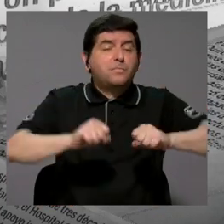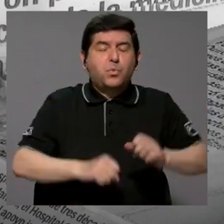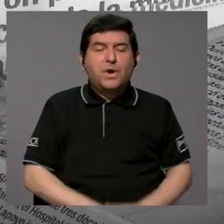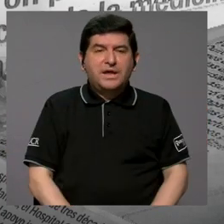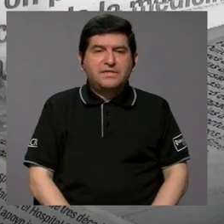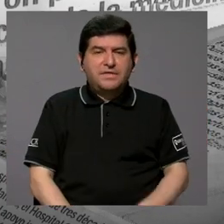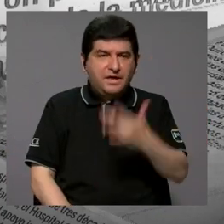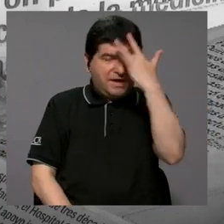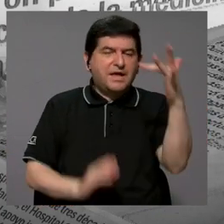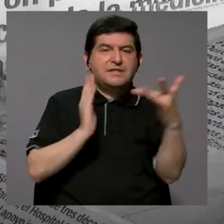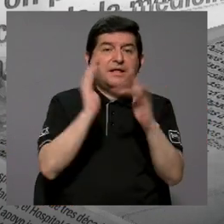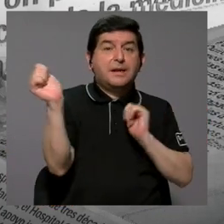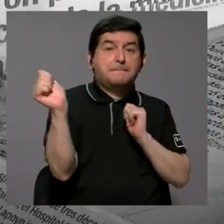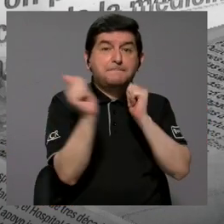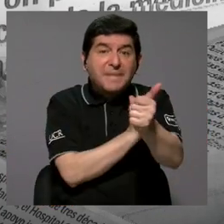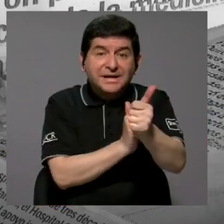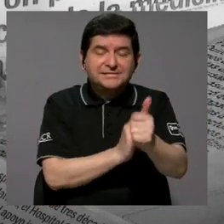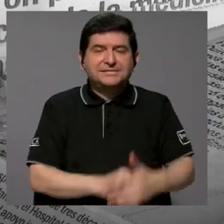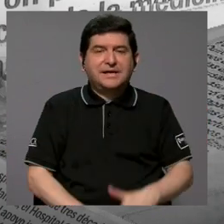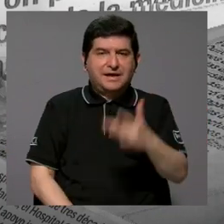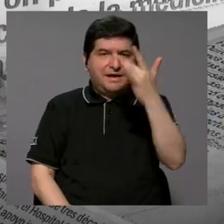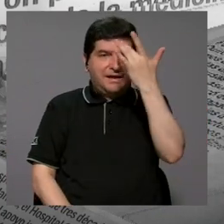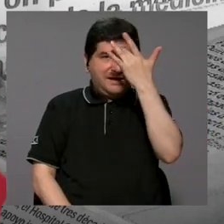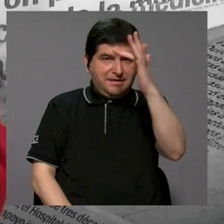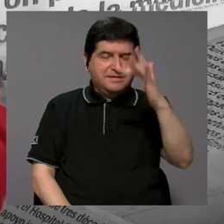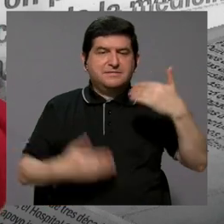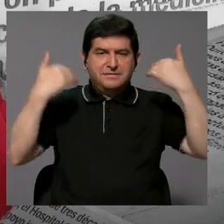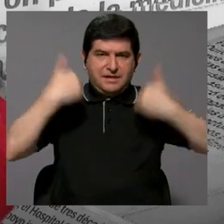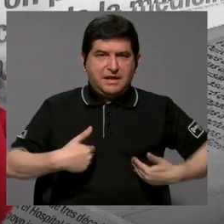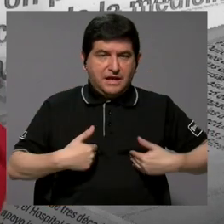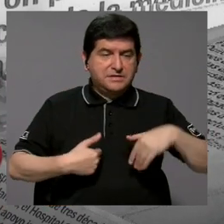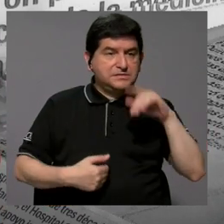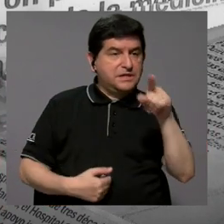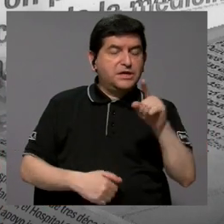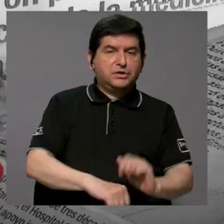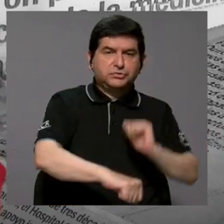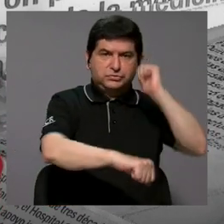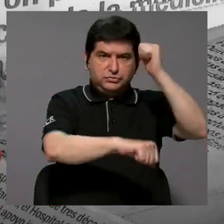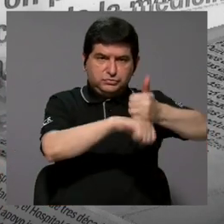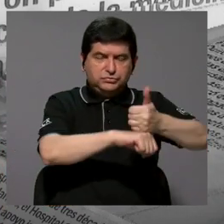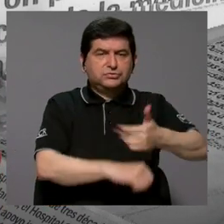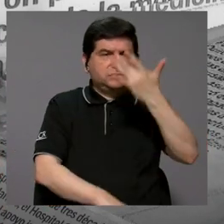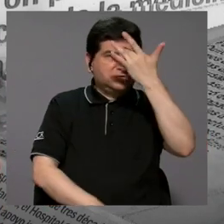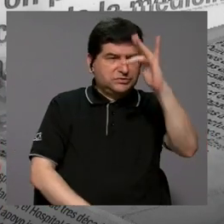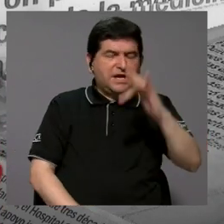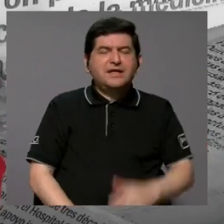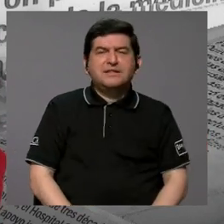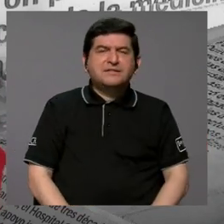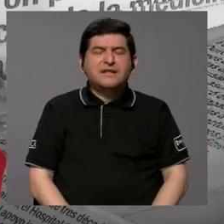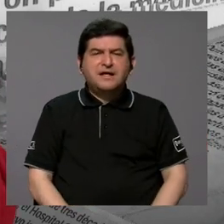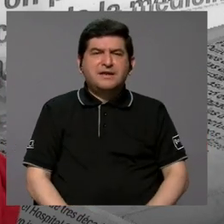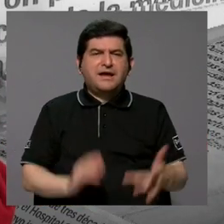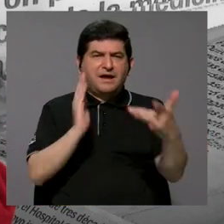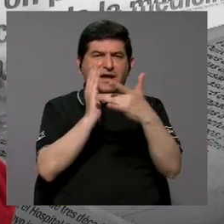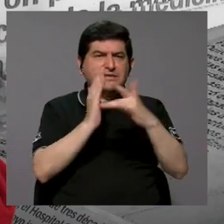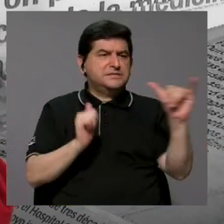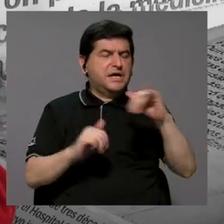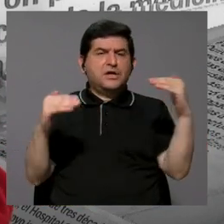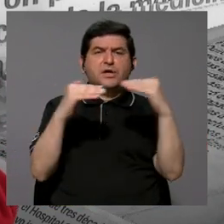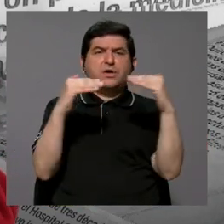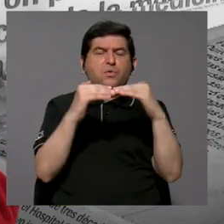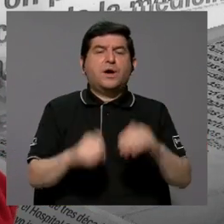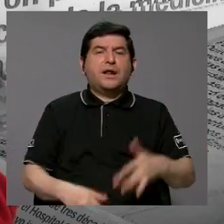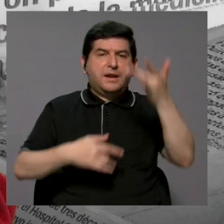ser que la inteligencia artificial supere la humana. Y ellos están colocando la inteligencia artificial en el mismo nivel